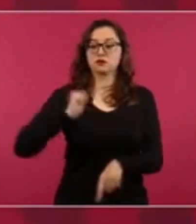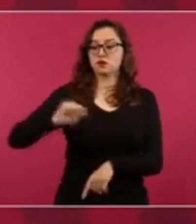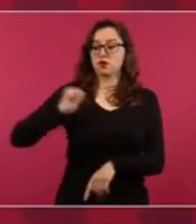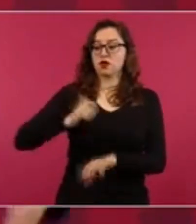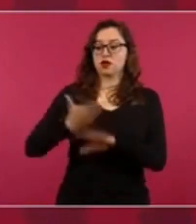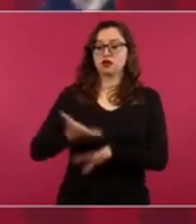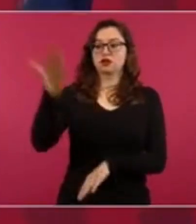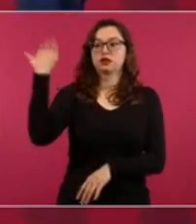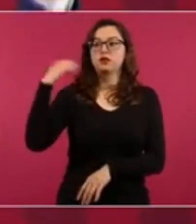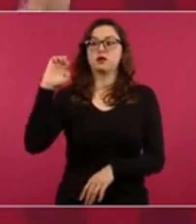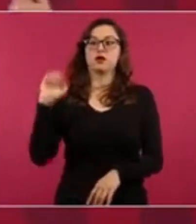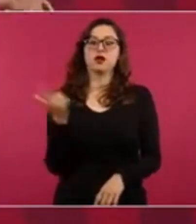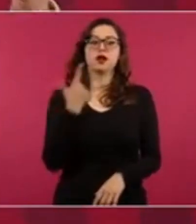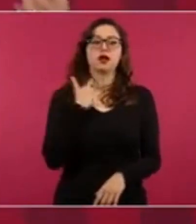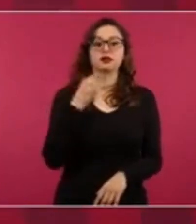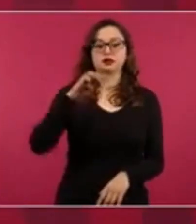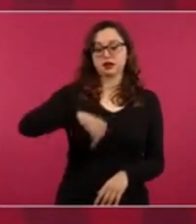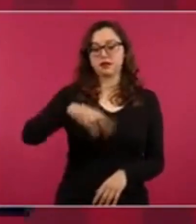No,